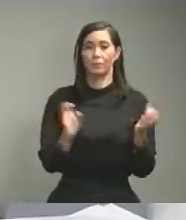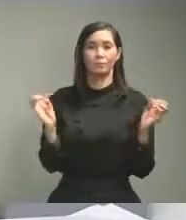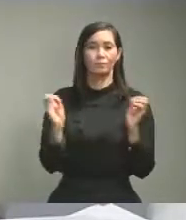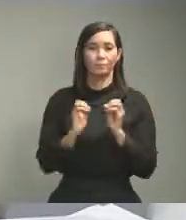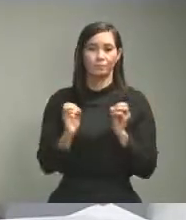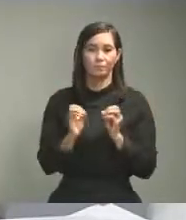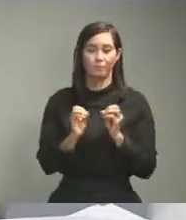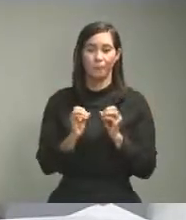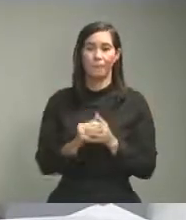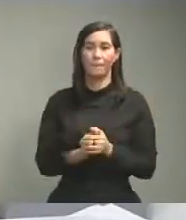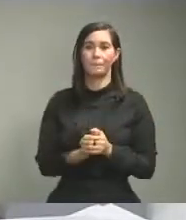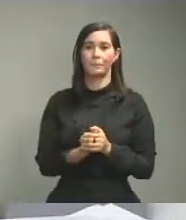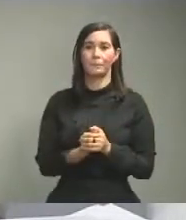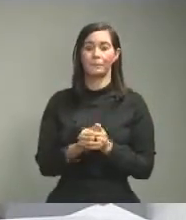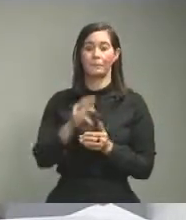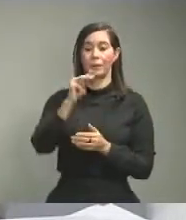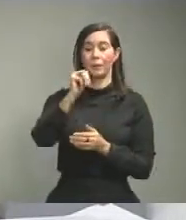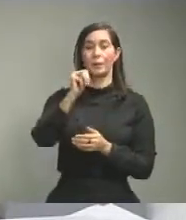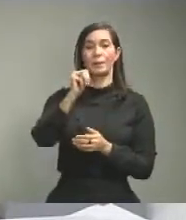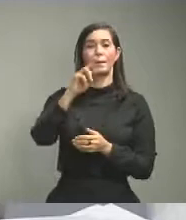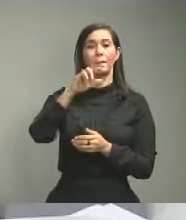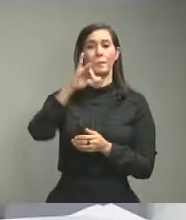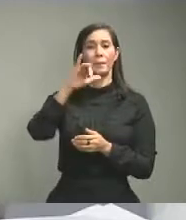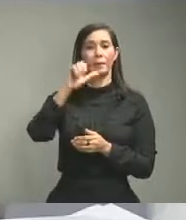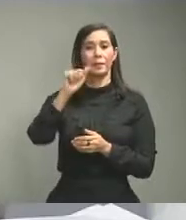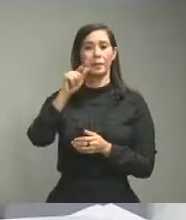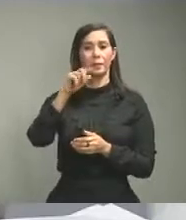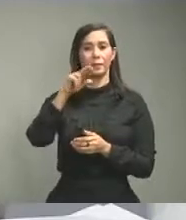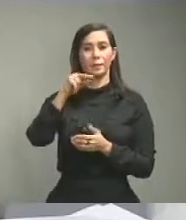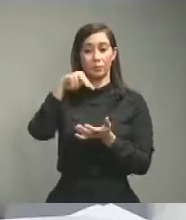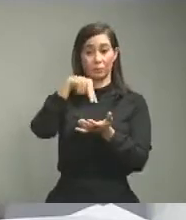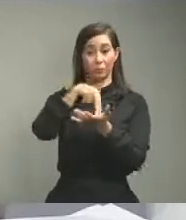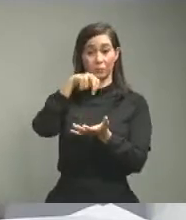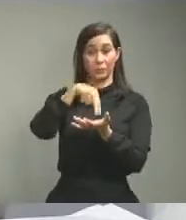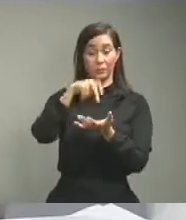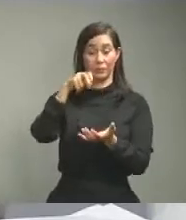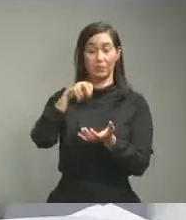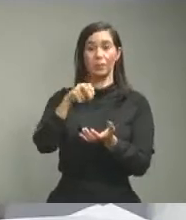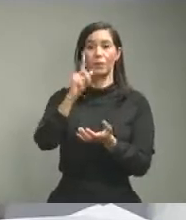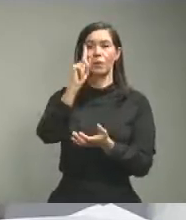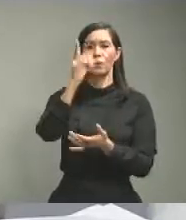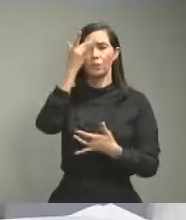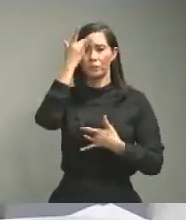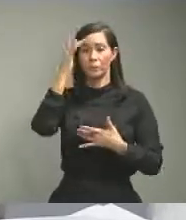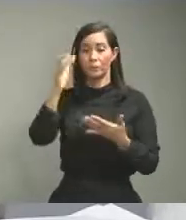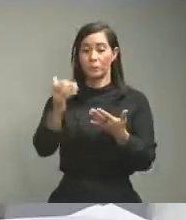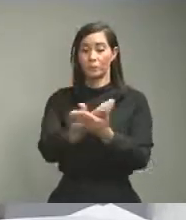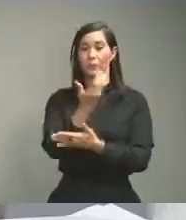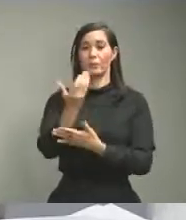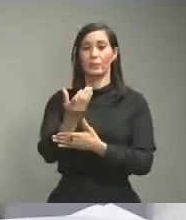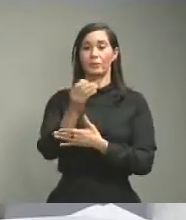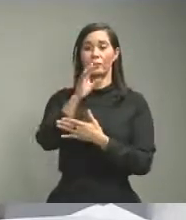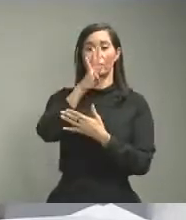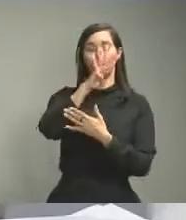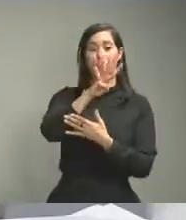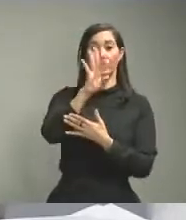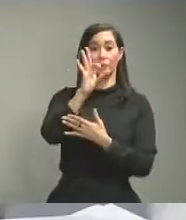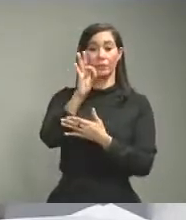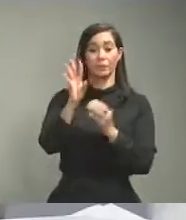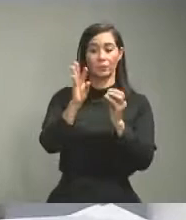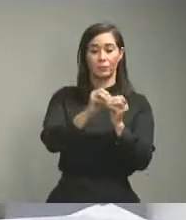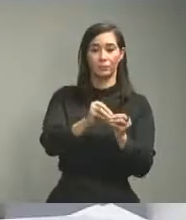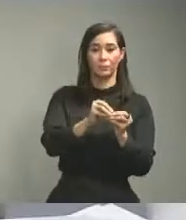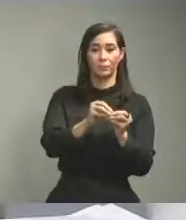María Trinidad Sánchez 1 caso nuevo 49 acumulados